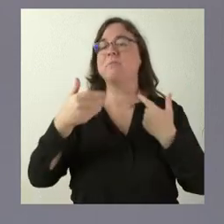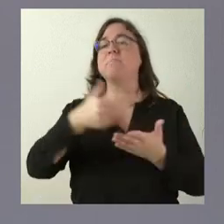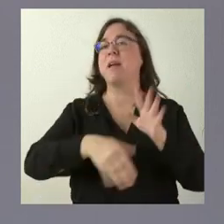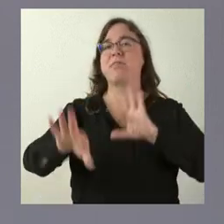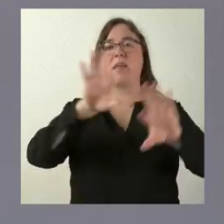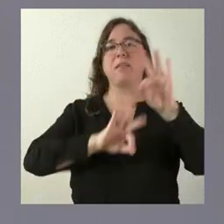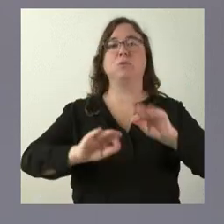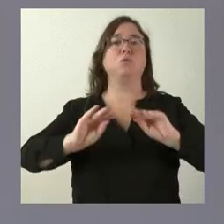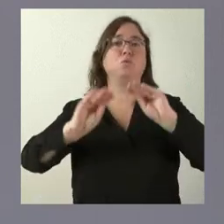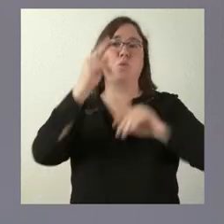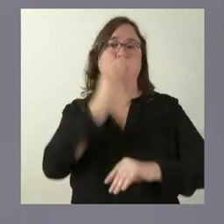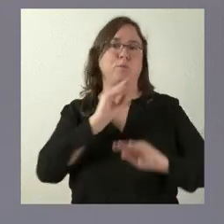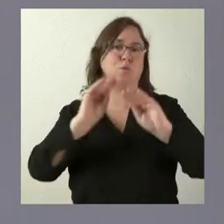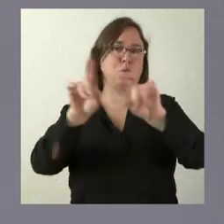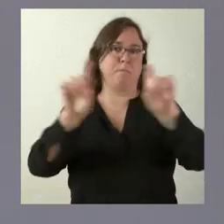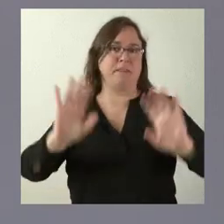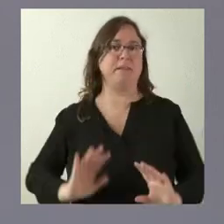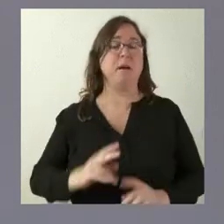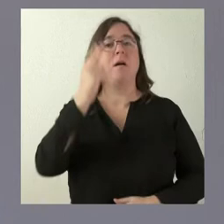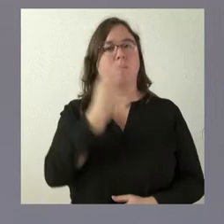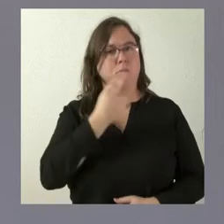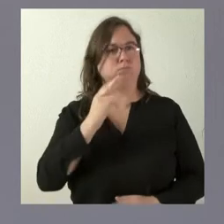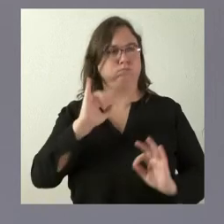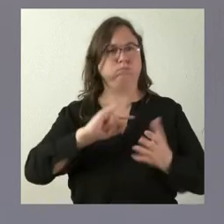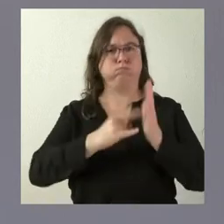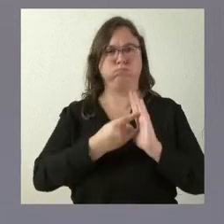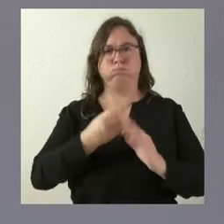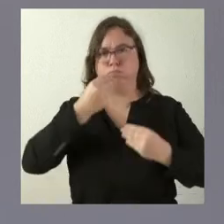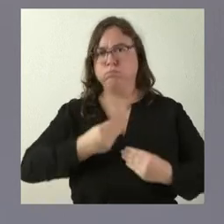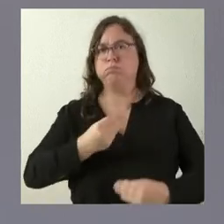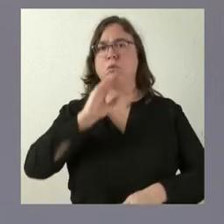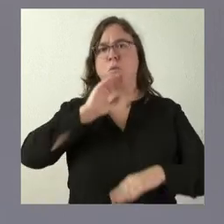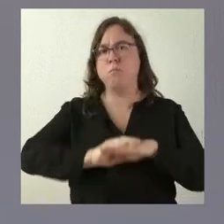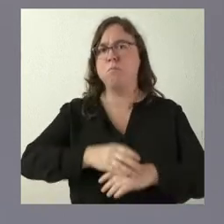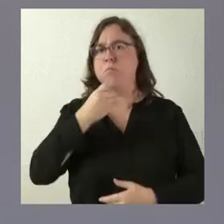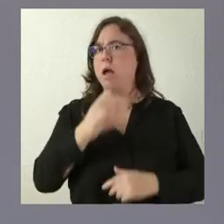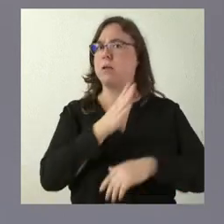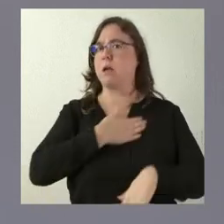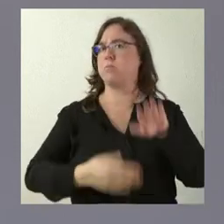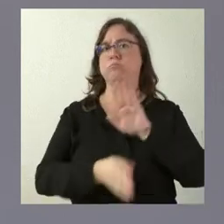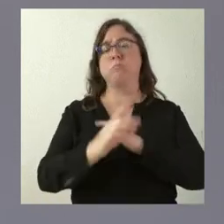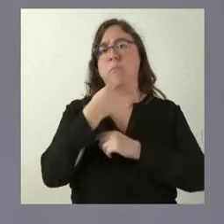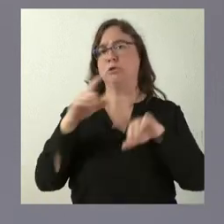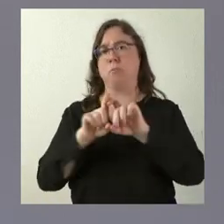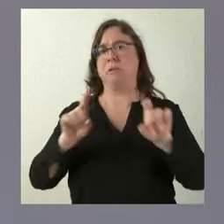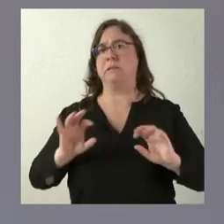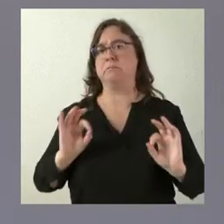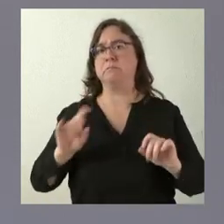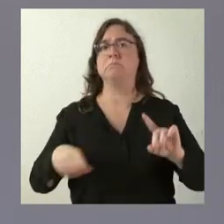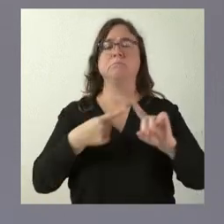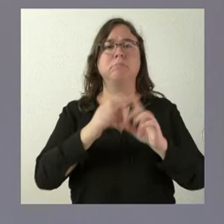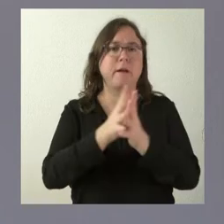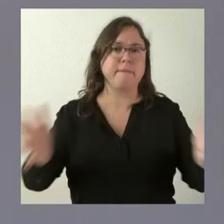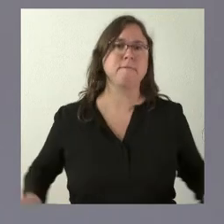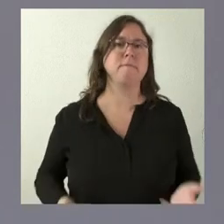su compromiso con este proyecto y su voluntad de mantenerlo en los términos que habían descrito, impulsarlo y